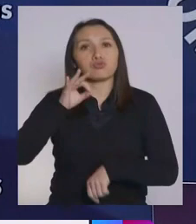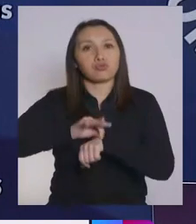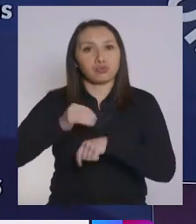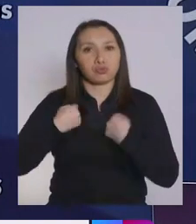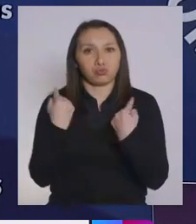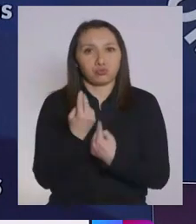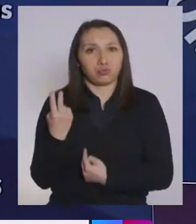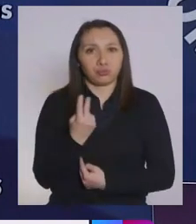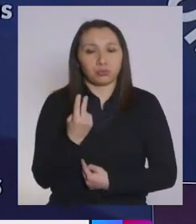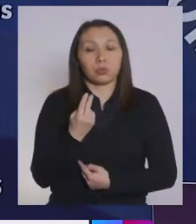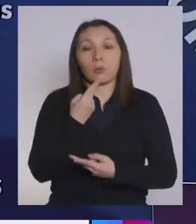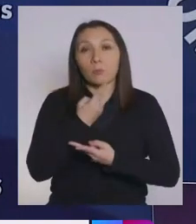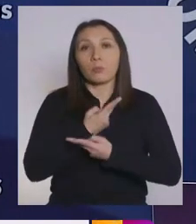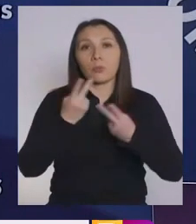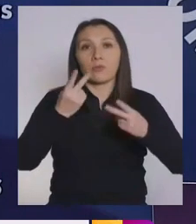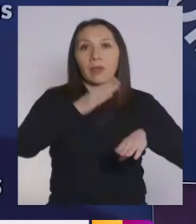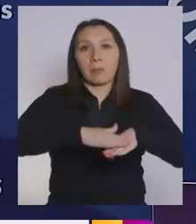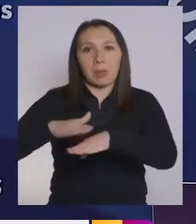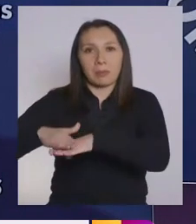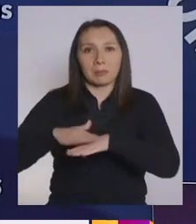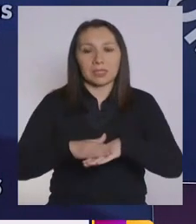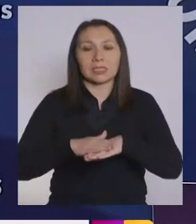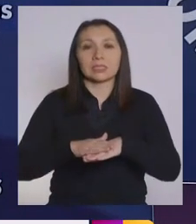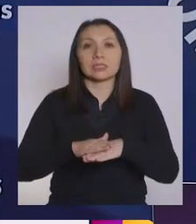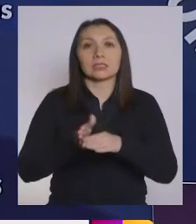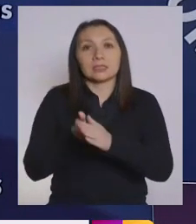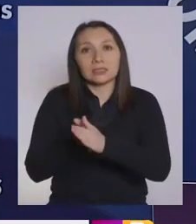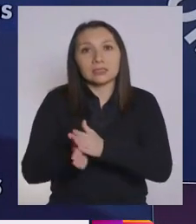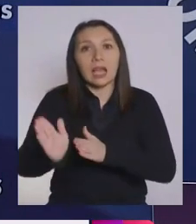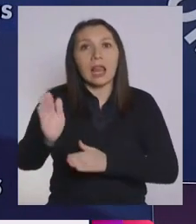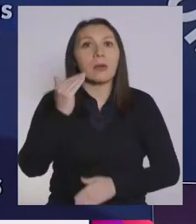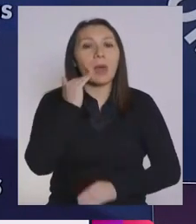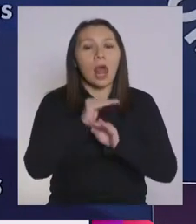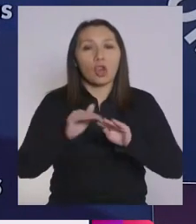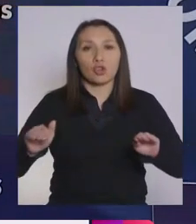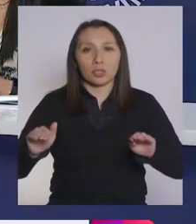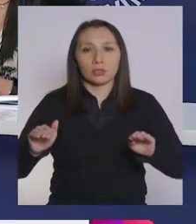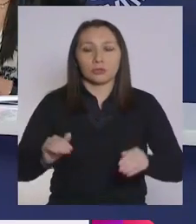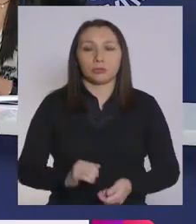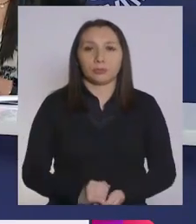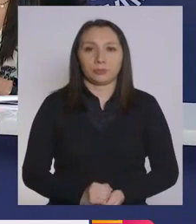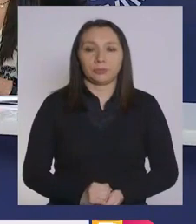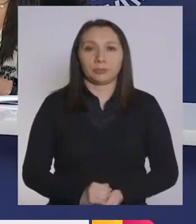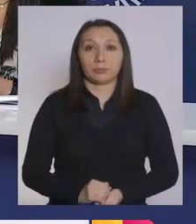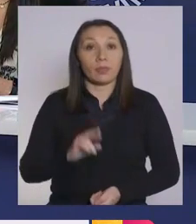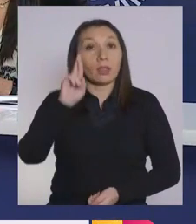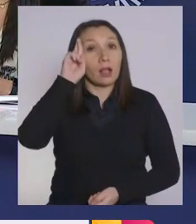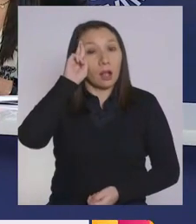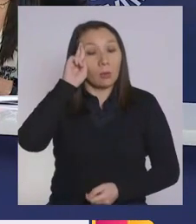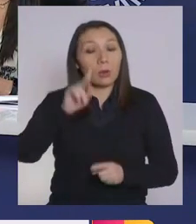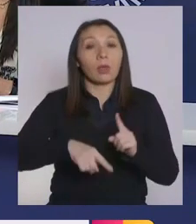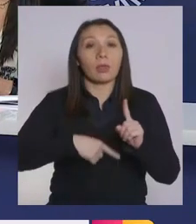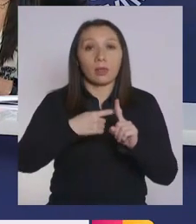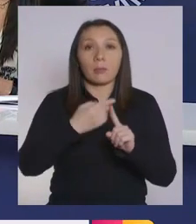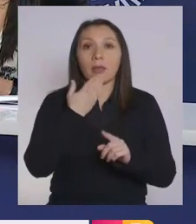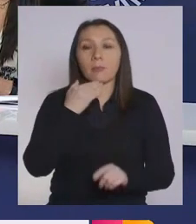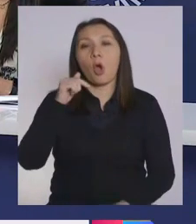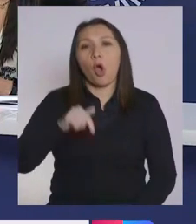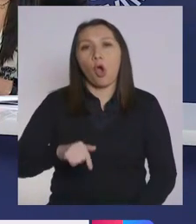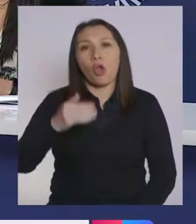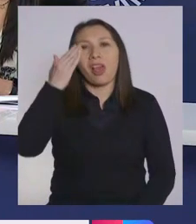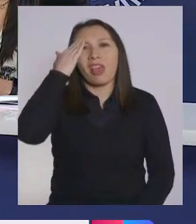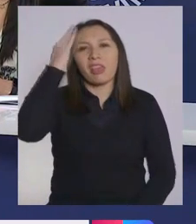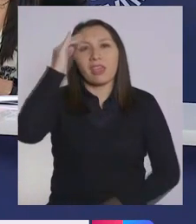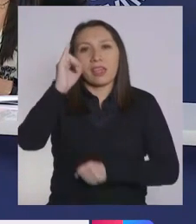vamos a anunciar el permiso de salida para los niños, recordando además que hoy es el